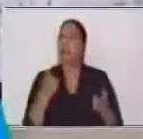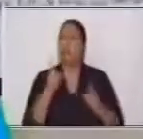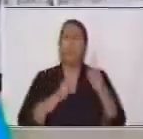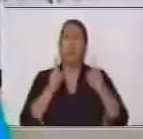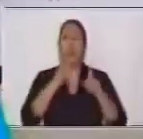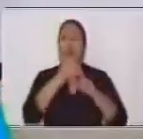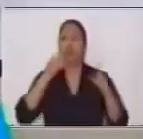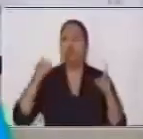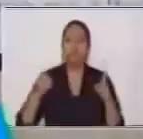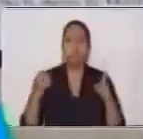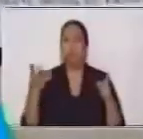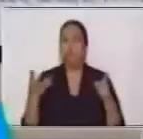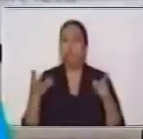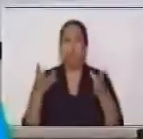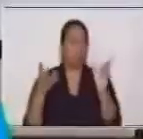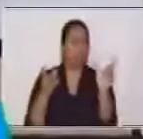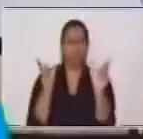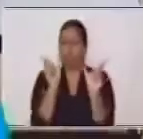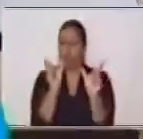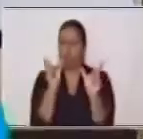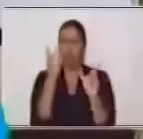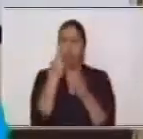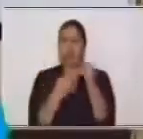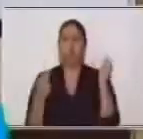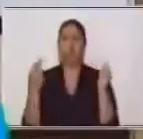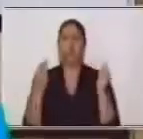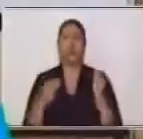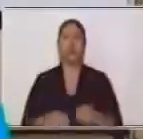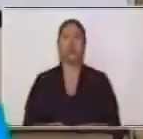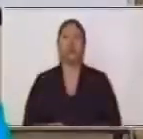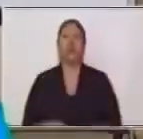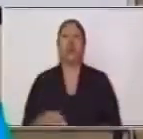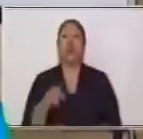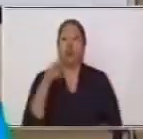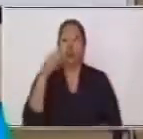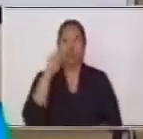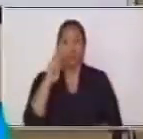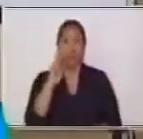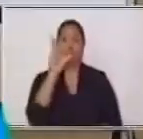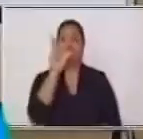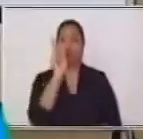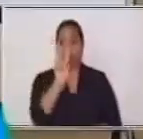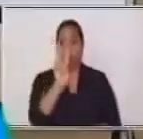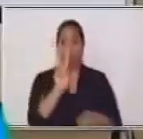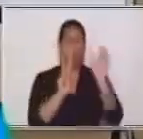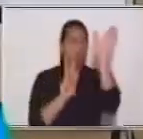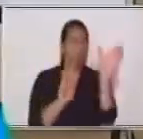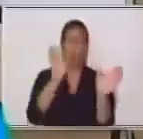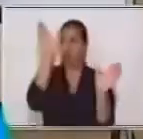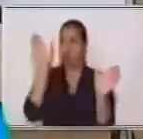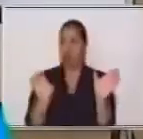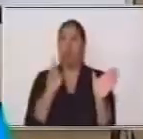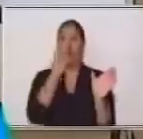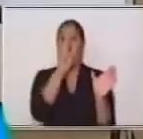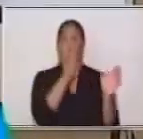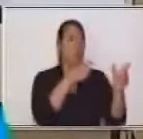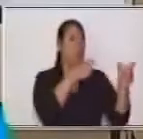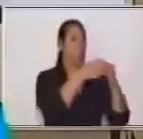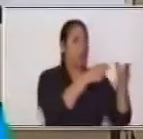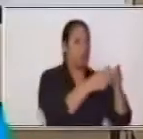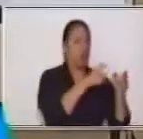y vimos dos clasificaciones. Las oraciones coordinadas y las subordinadas.